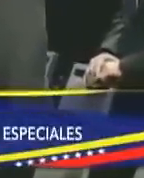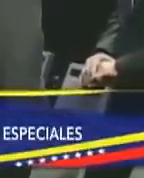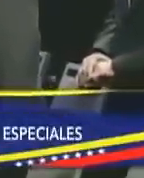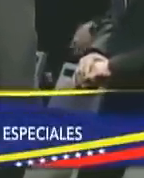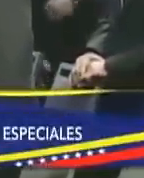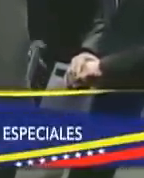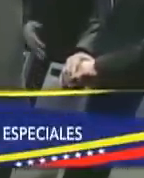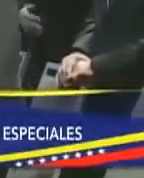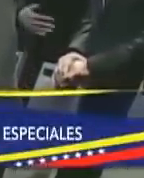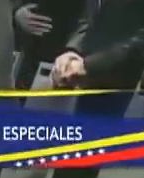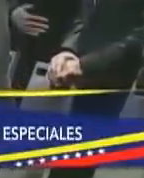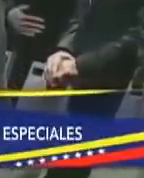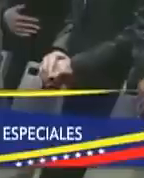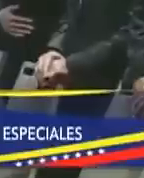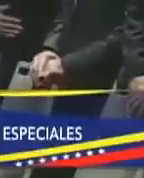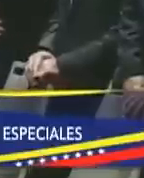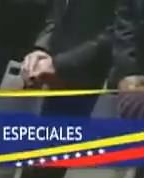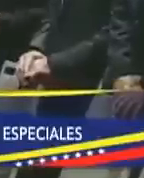Twitter.